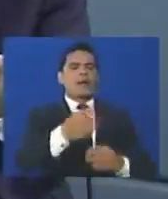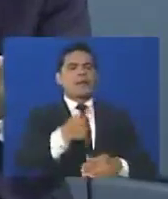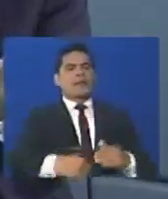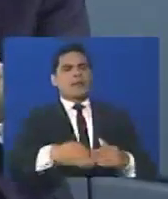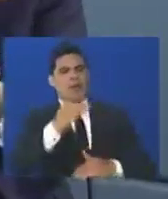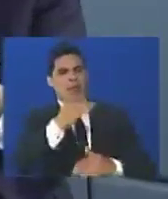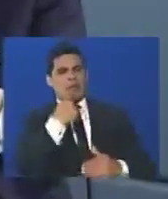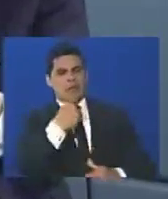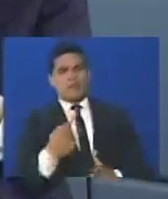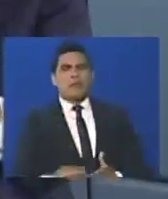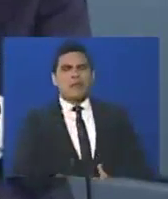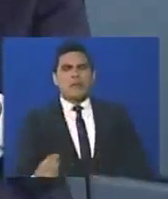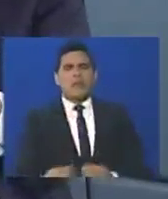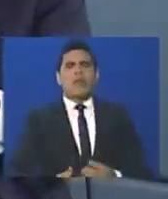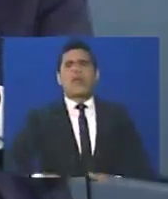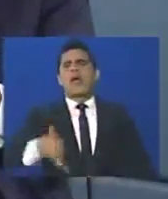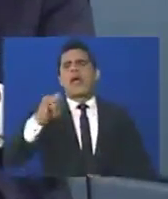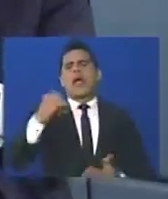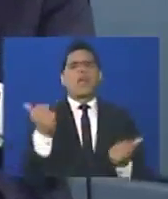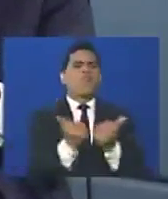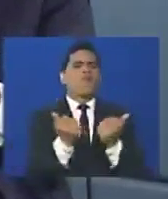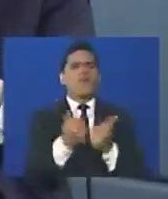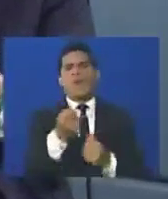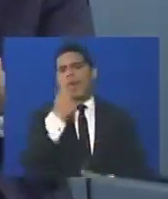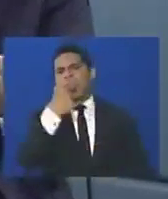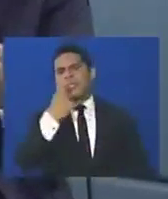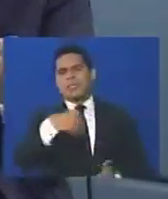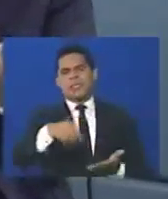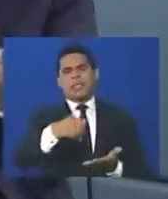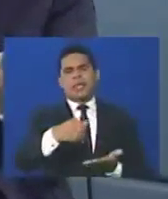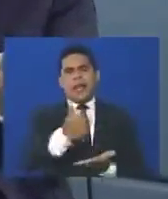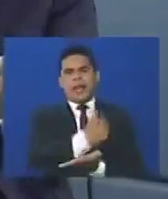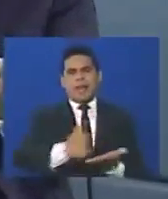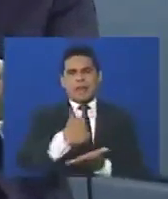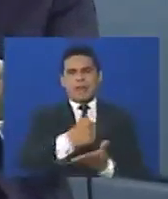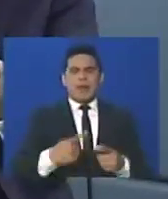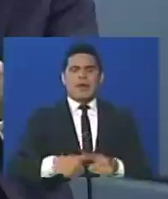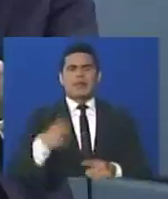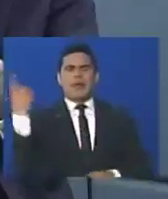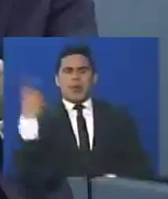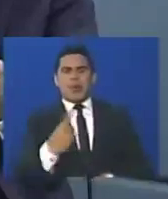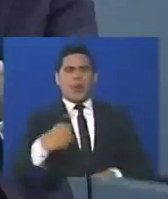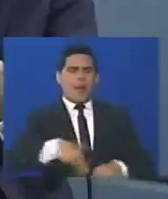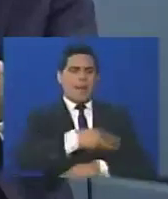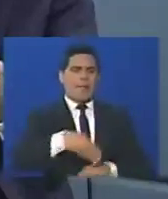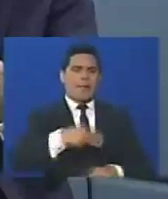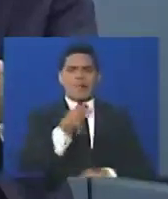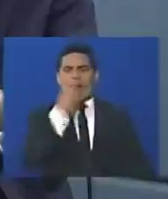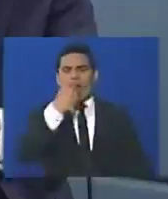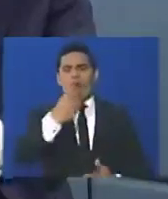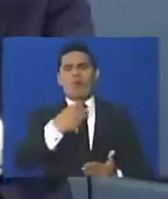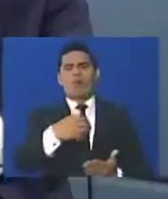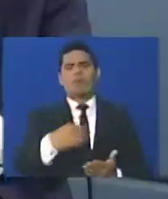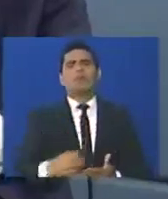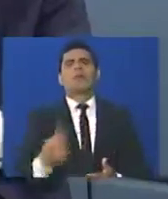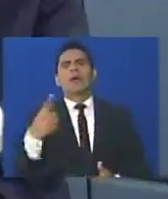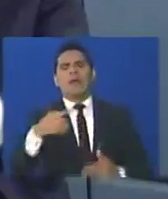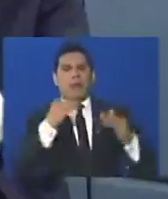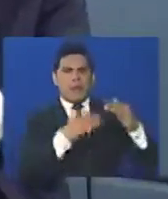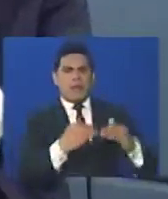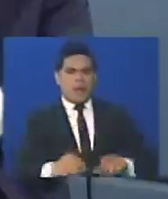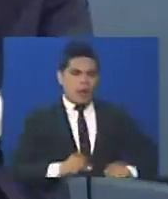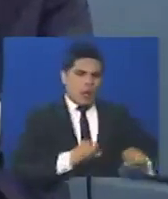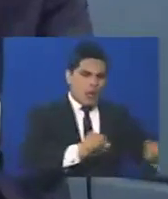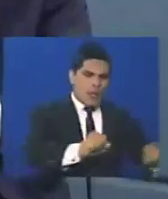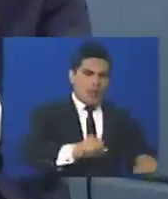orden al ministro de salud para que haya medicinas en las farmacias, denle una orden al ministro de agricultura y de alimentación para que haya comida en los